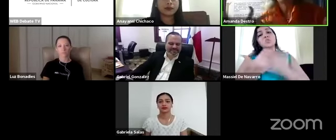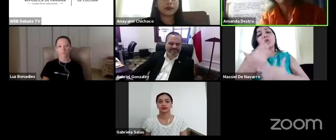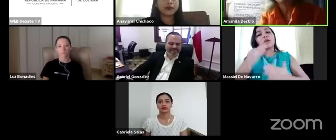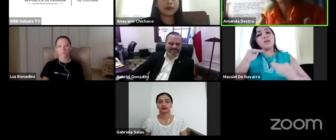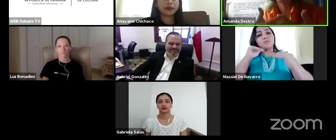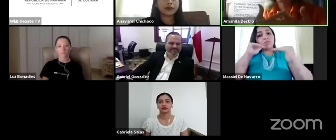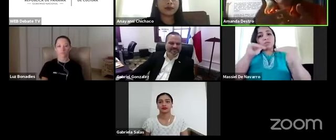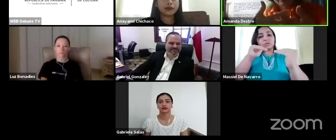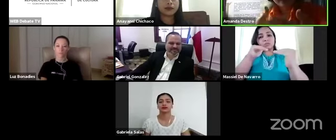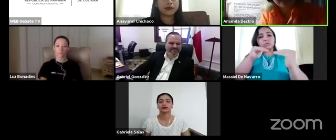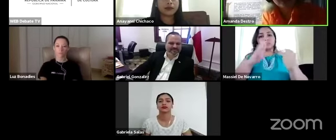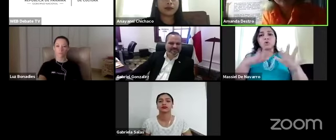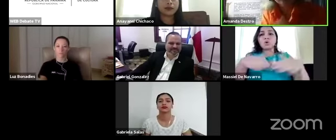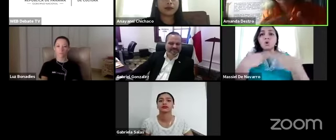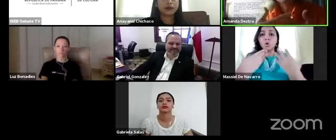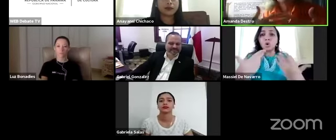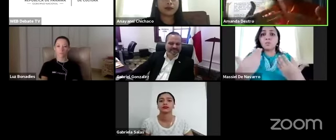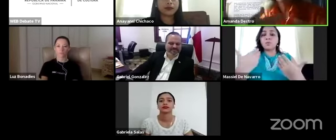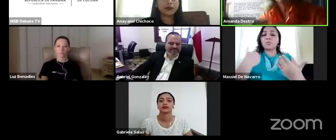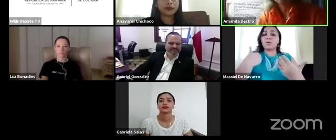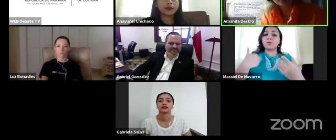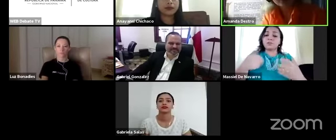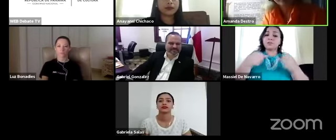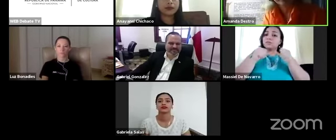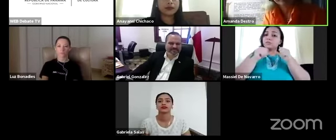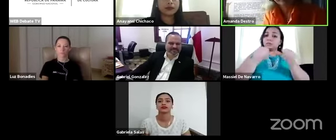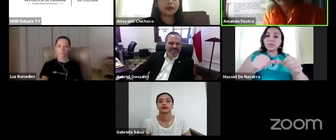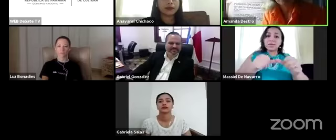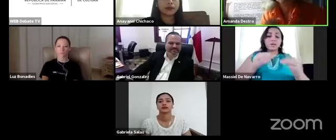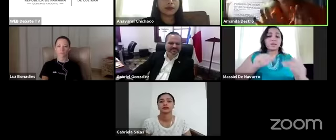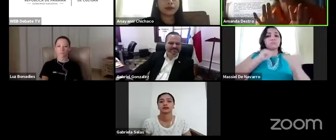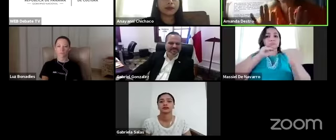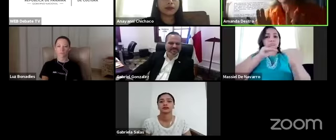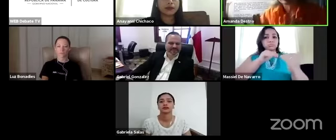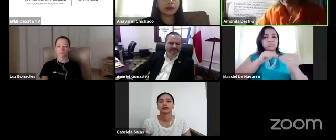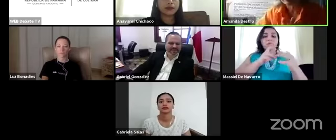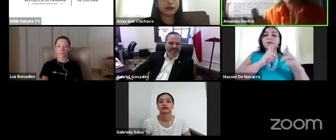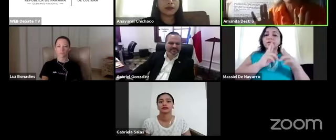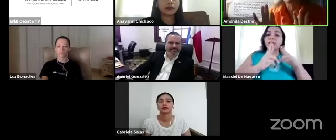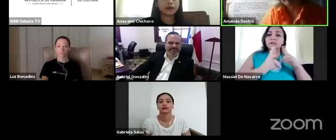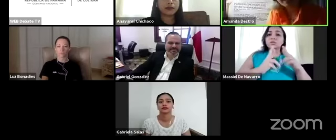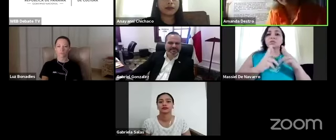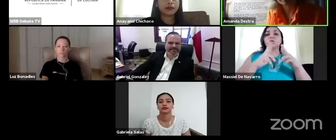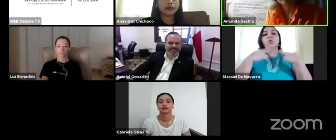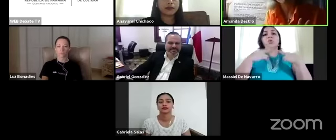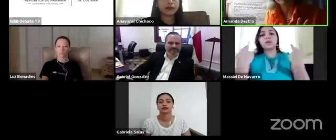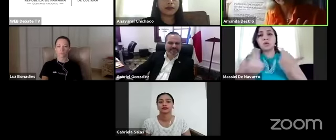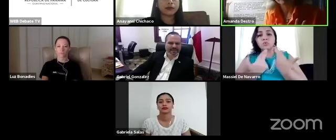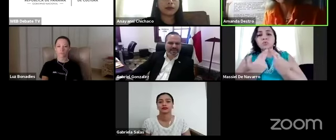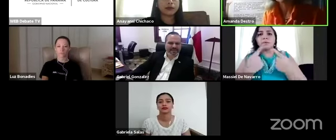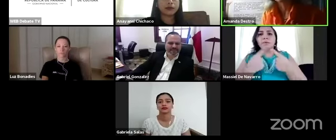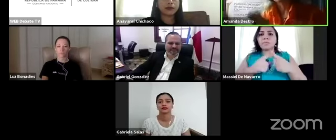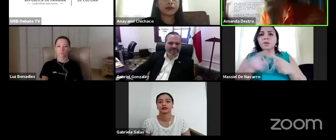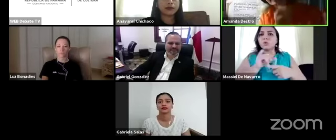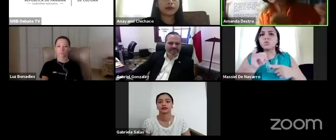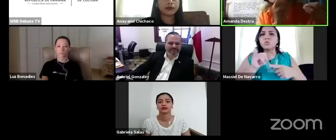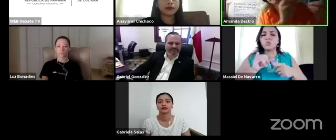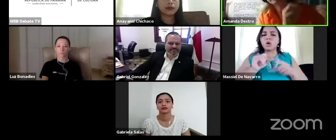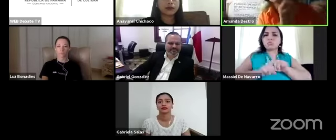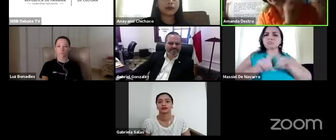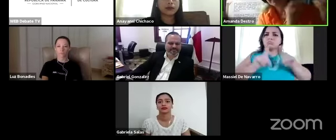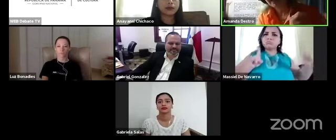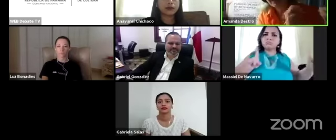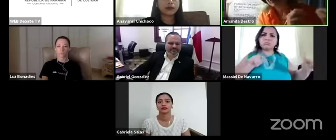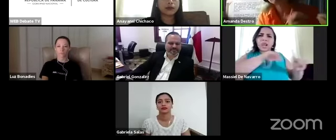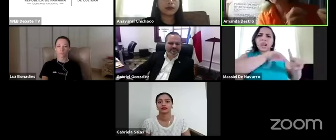mantener relaciones reuniones pero distancia física y tenemos